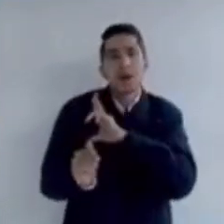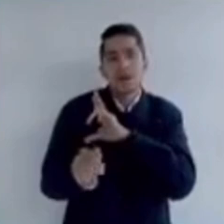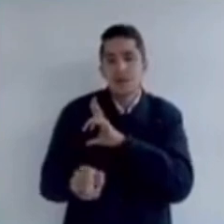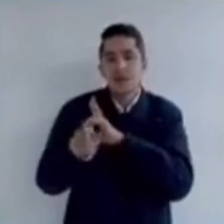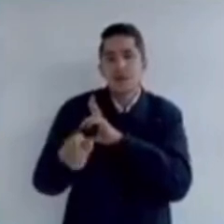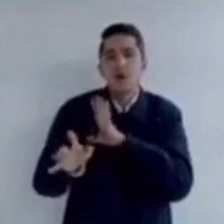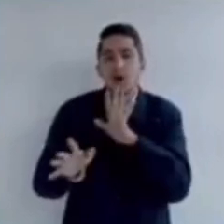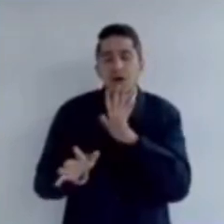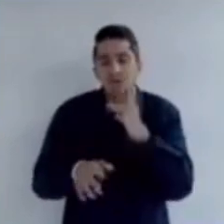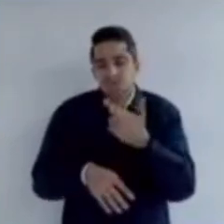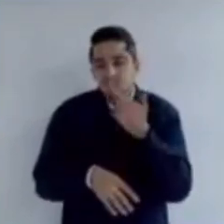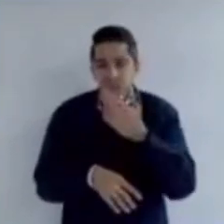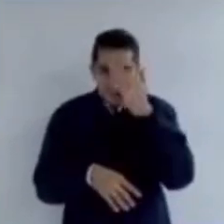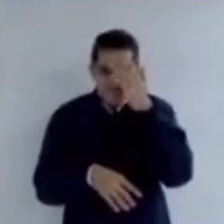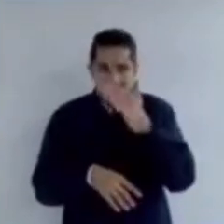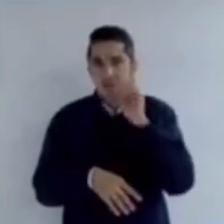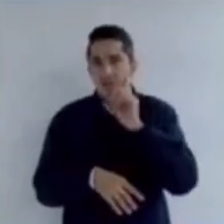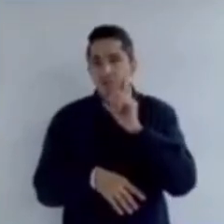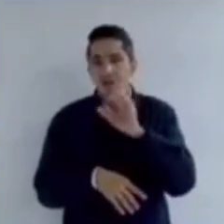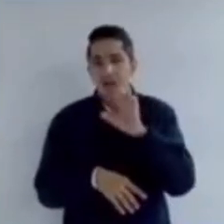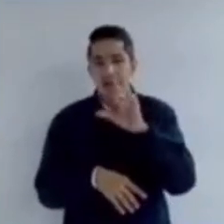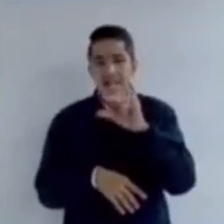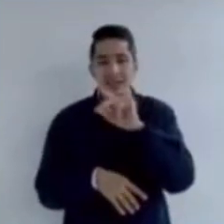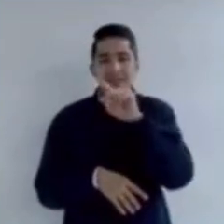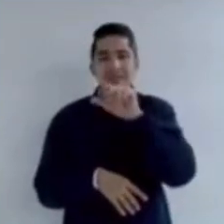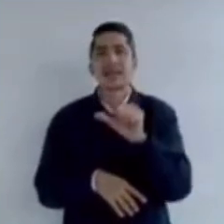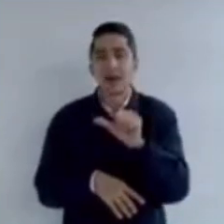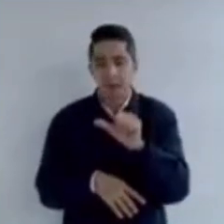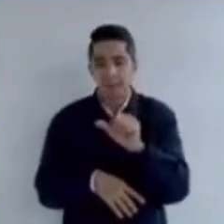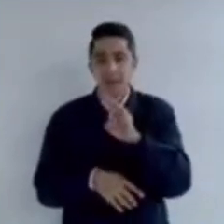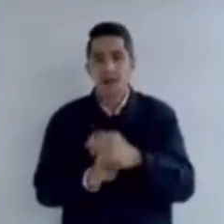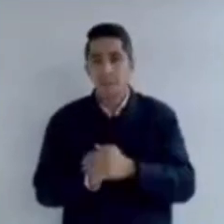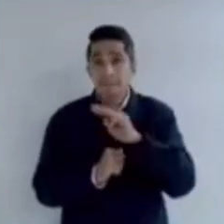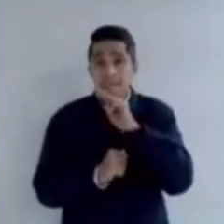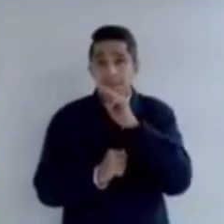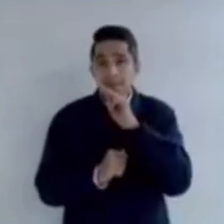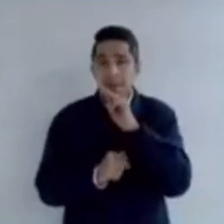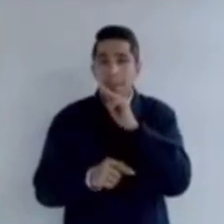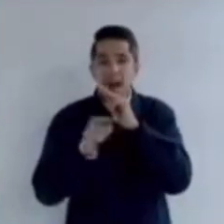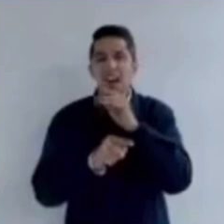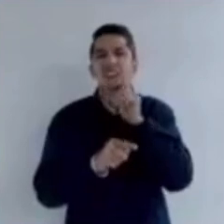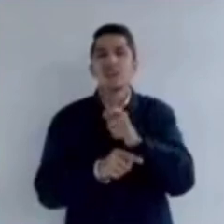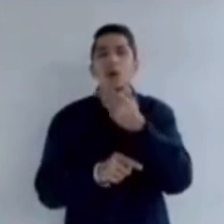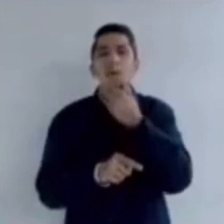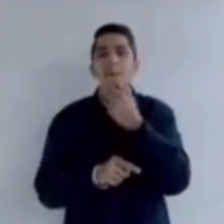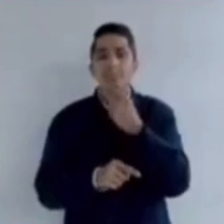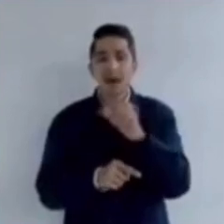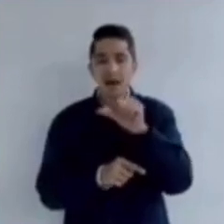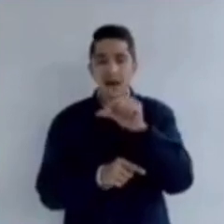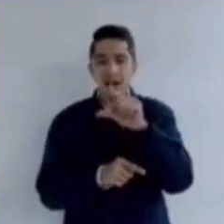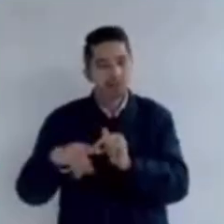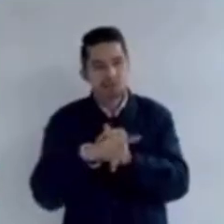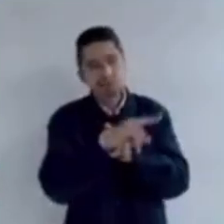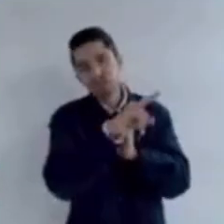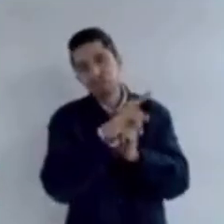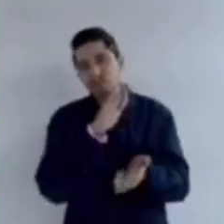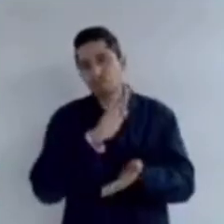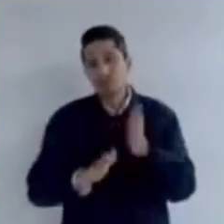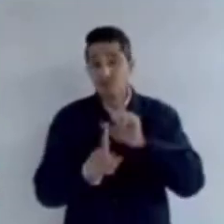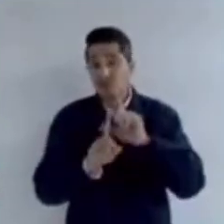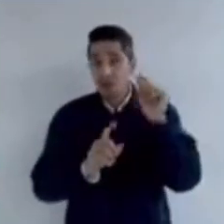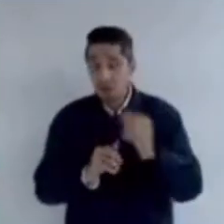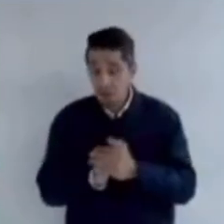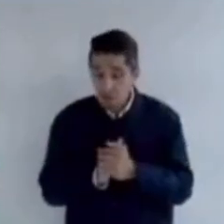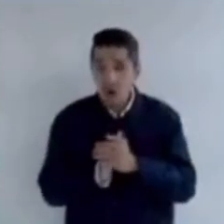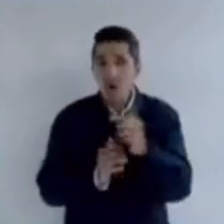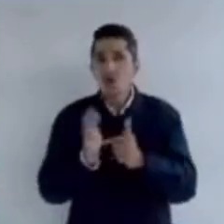la señora Elisa B., madre de Alejandro G., alias El Pelón. El lugar de